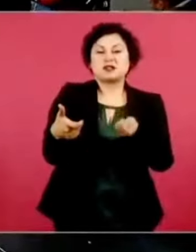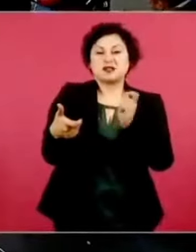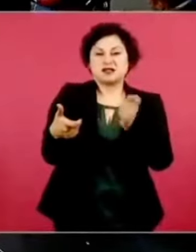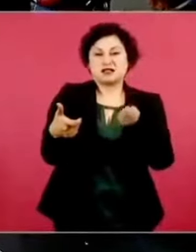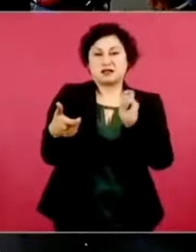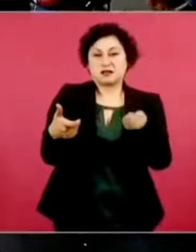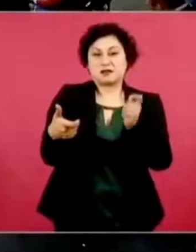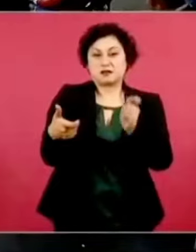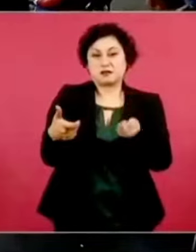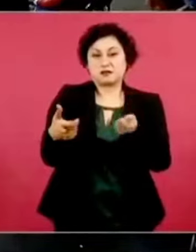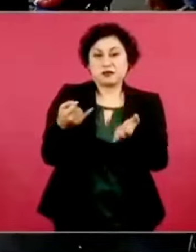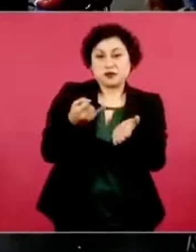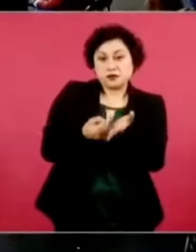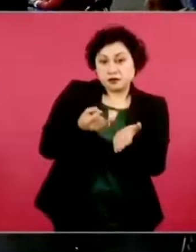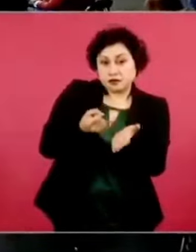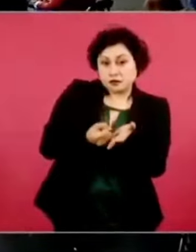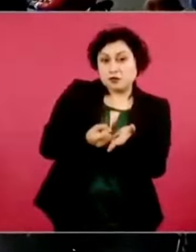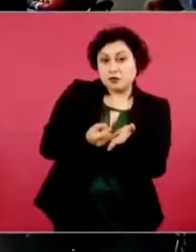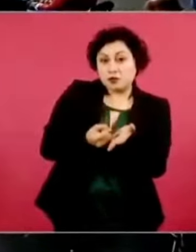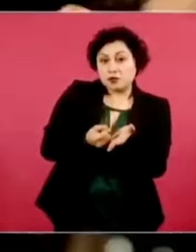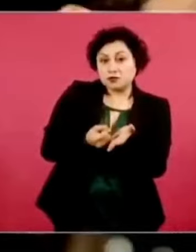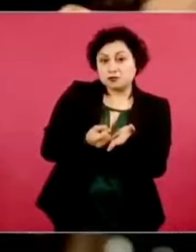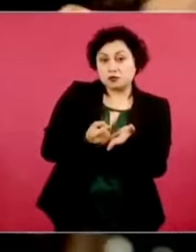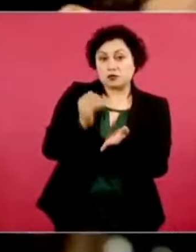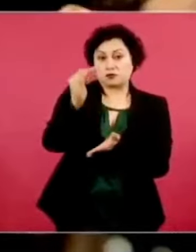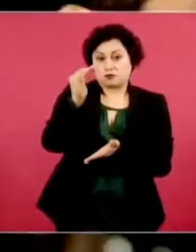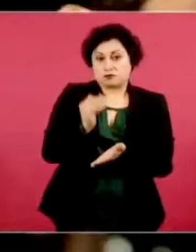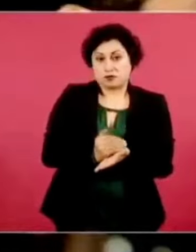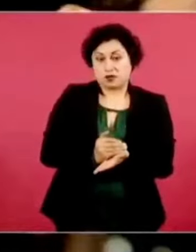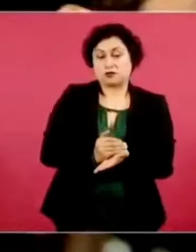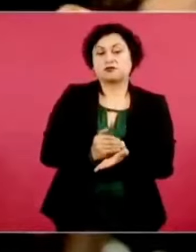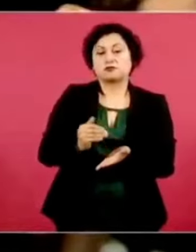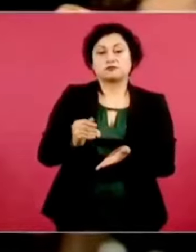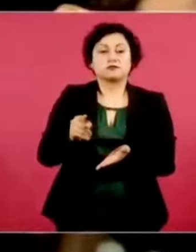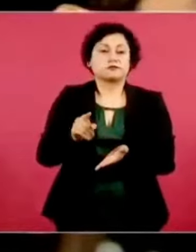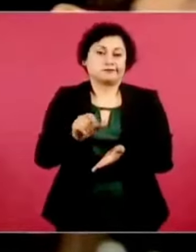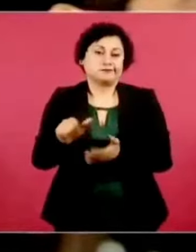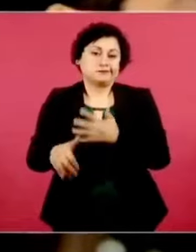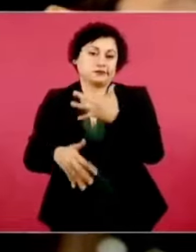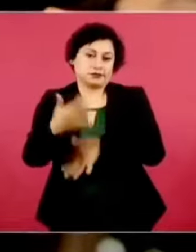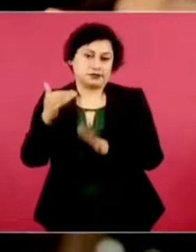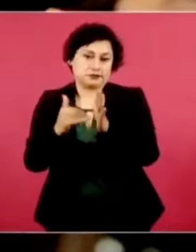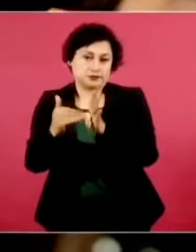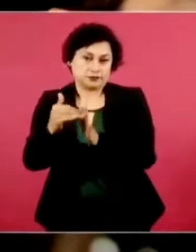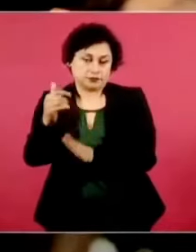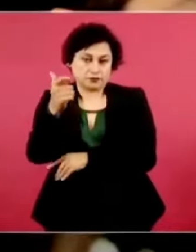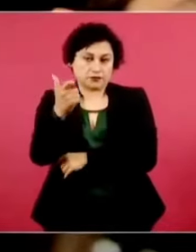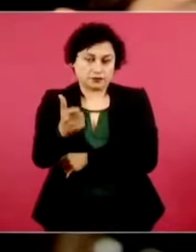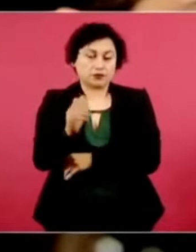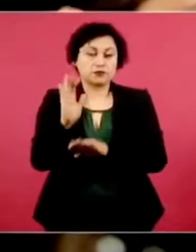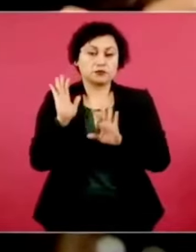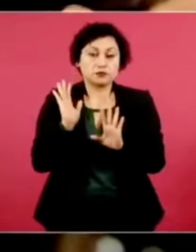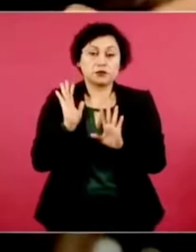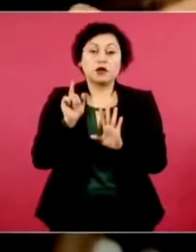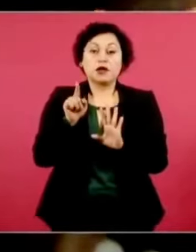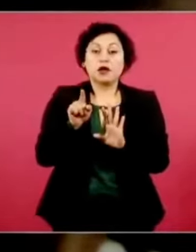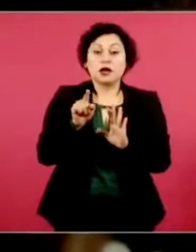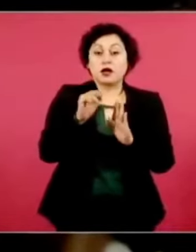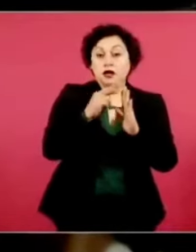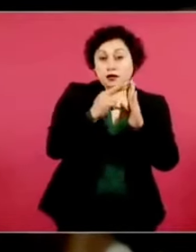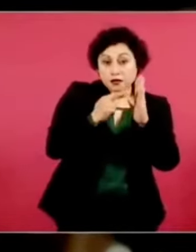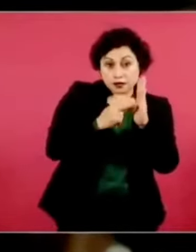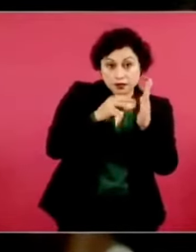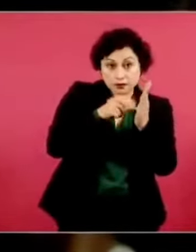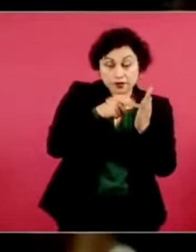SAT el equivalente, en este caso fueron 15 millones de pesos. La normatividad indica que debía haber una vigilancia y un reporte en los